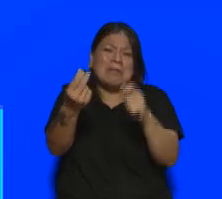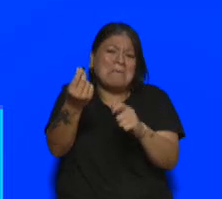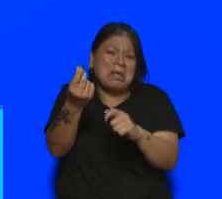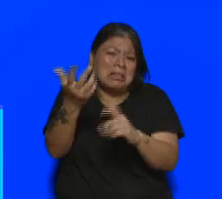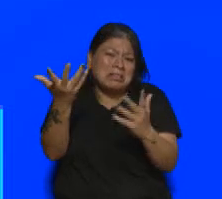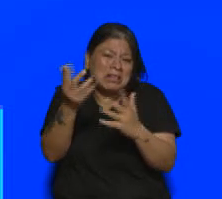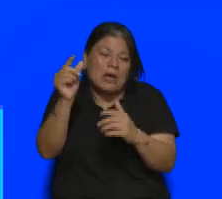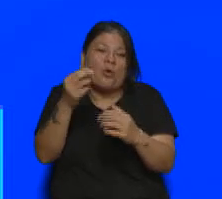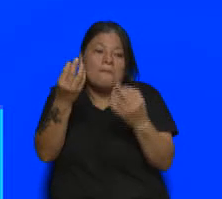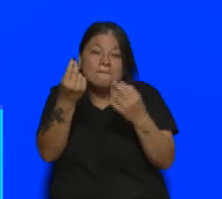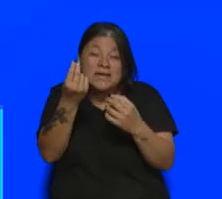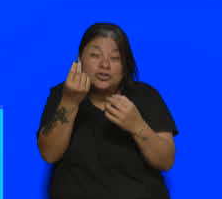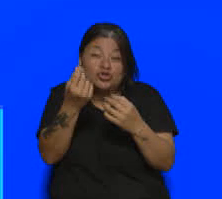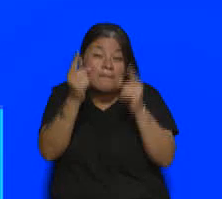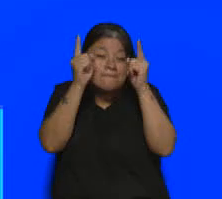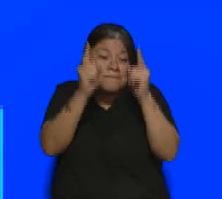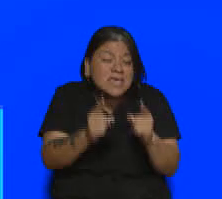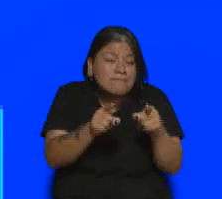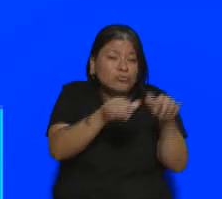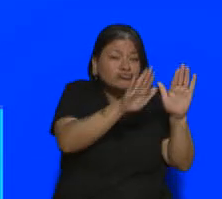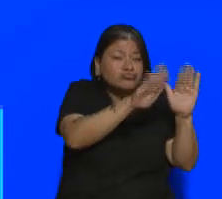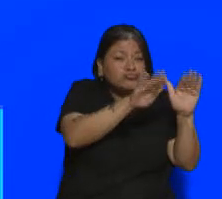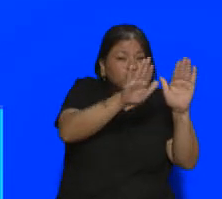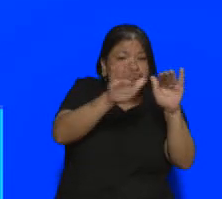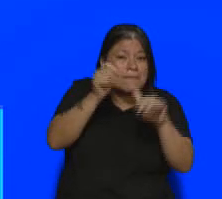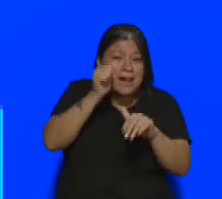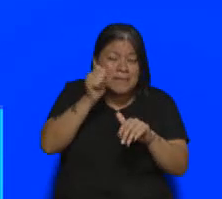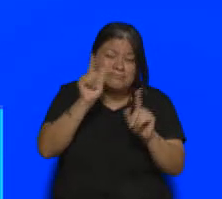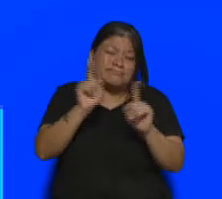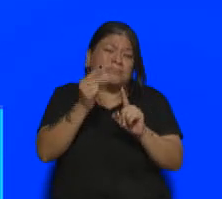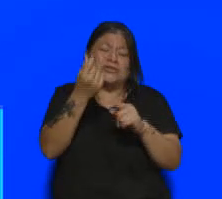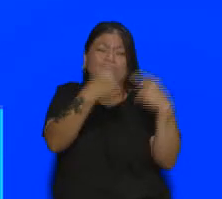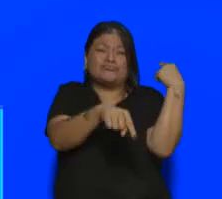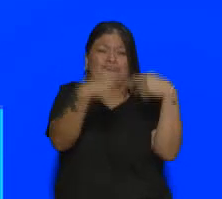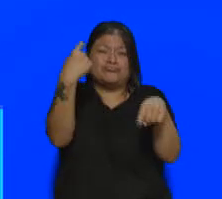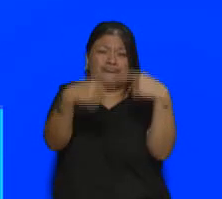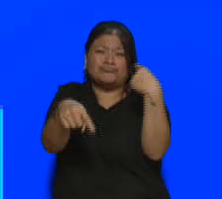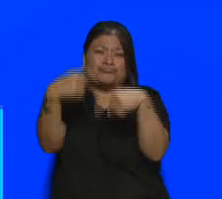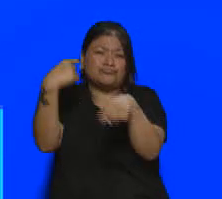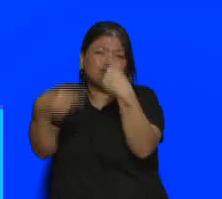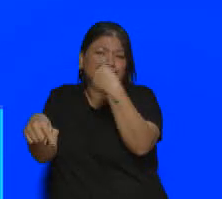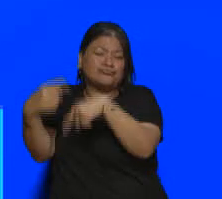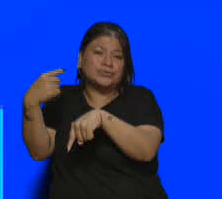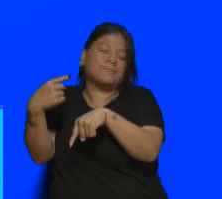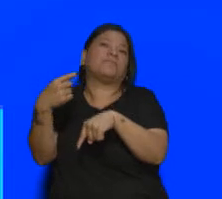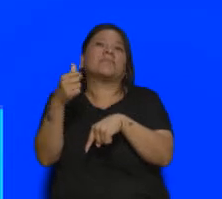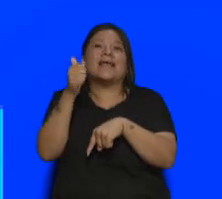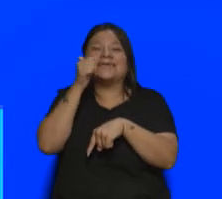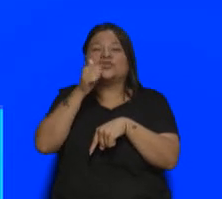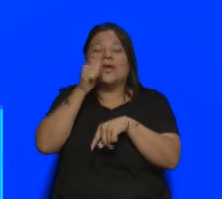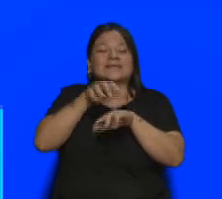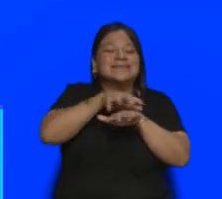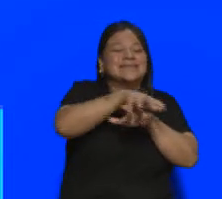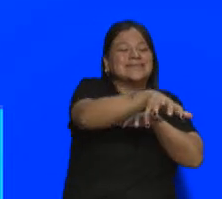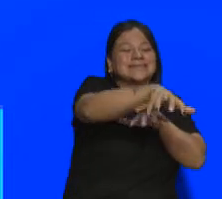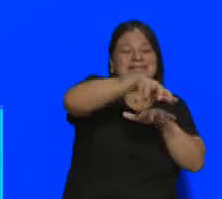de un precio básico para venir a veranear a Mar del Plata. La ciudad está muy bien sectorizada